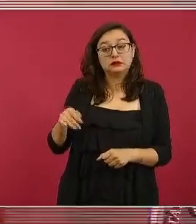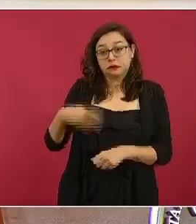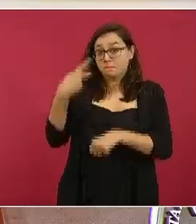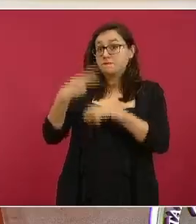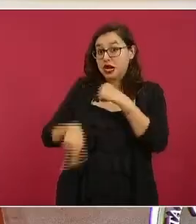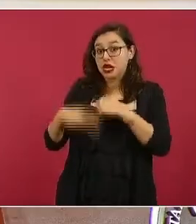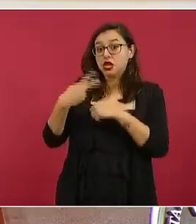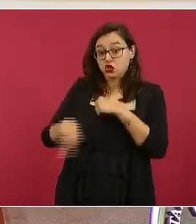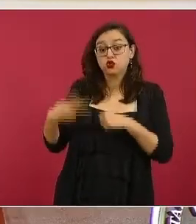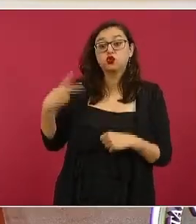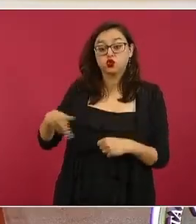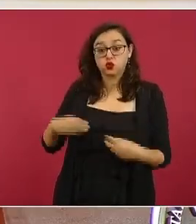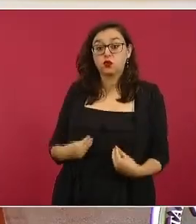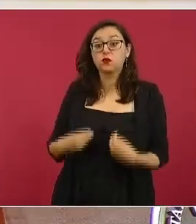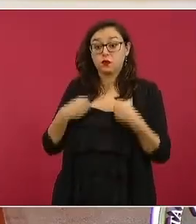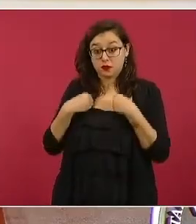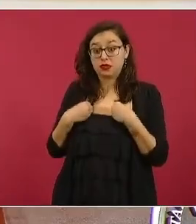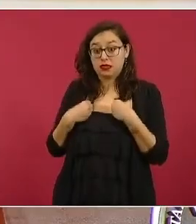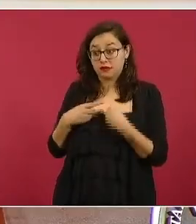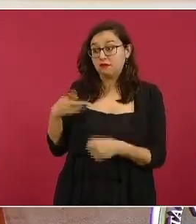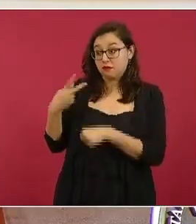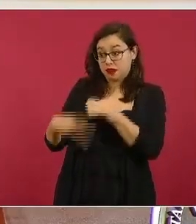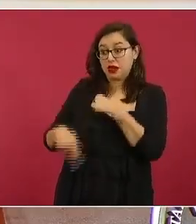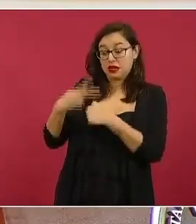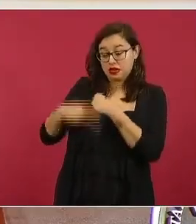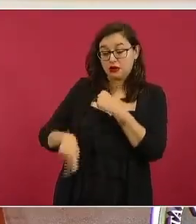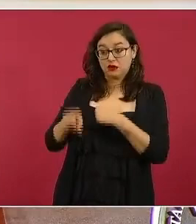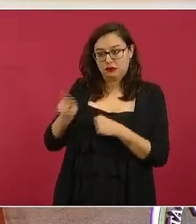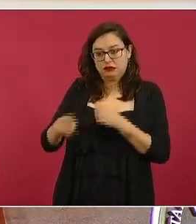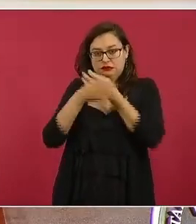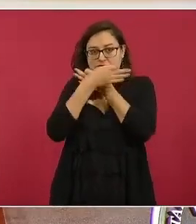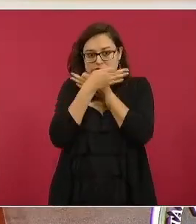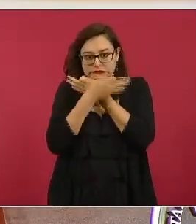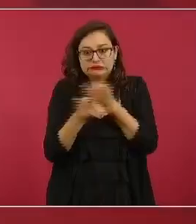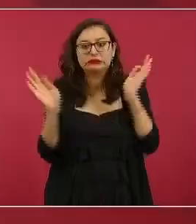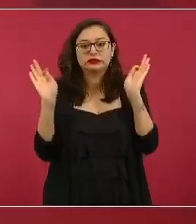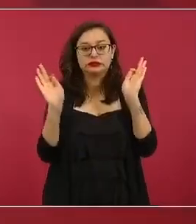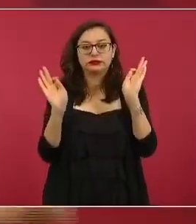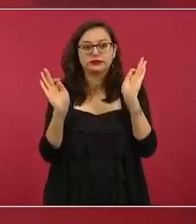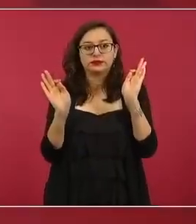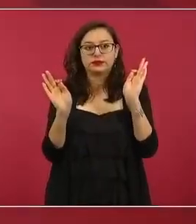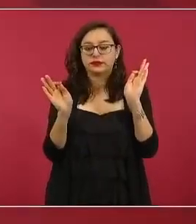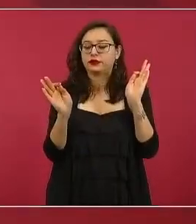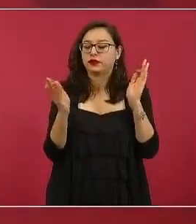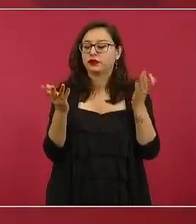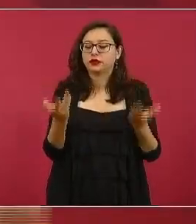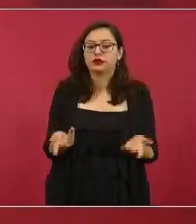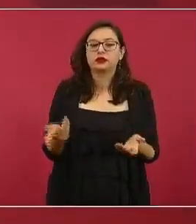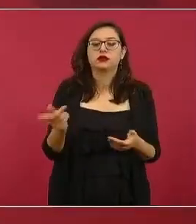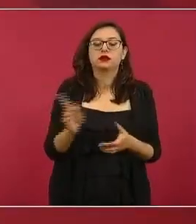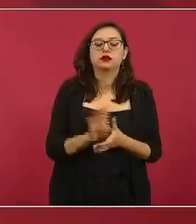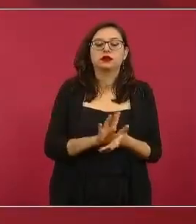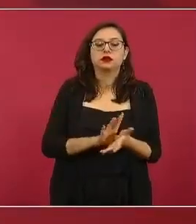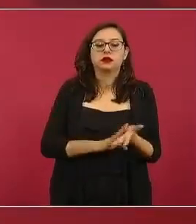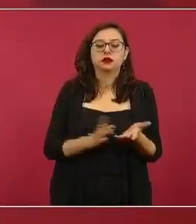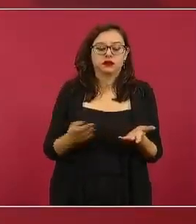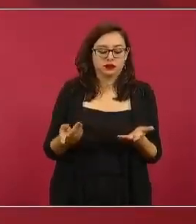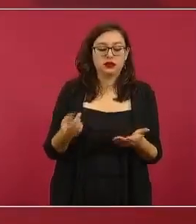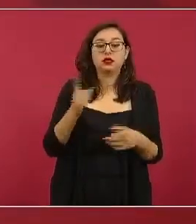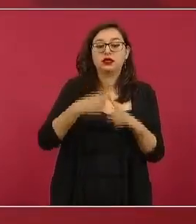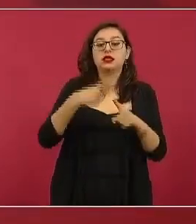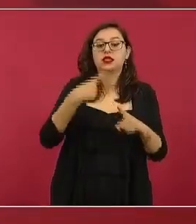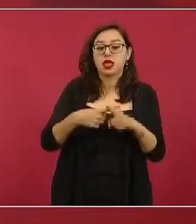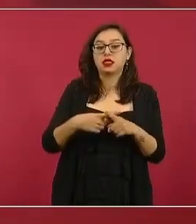el presidente de la corte por el secretario de gobernación de Felipe